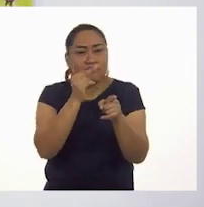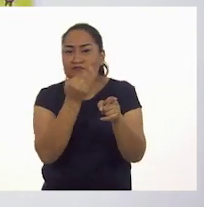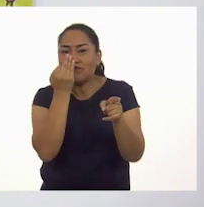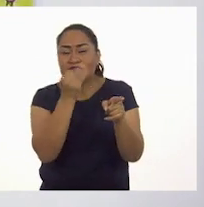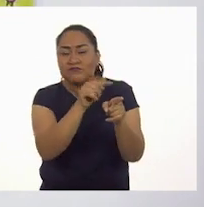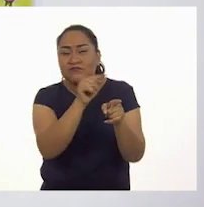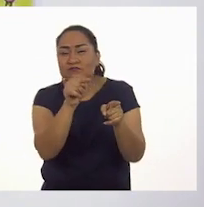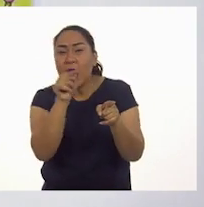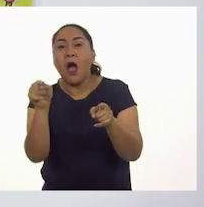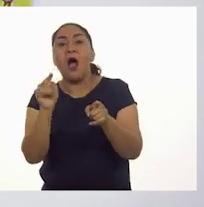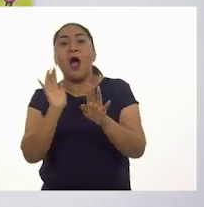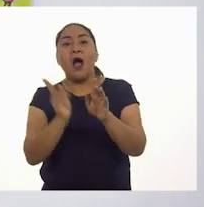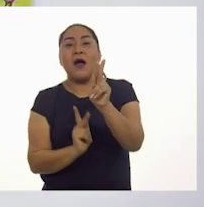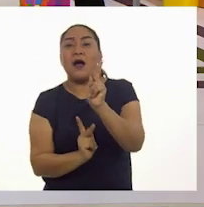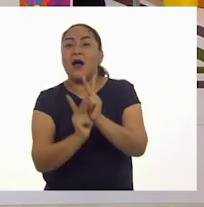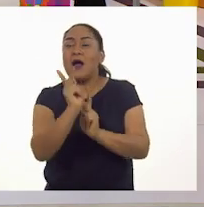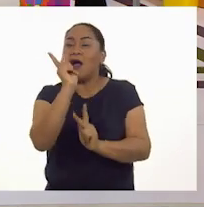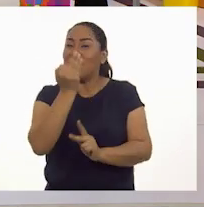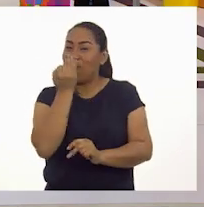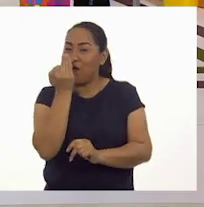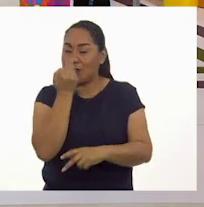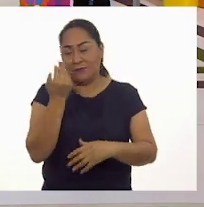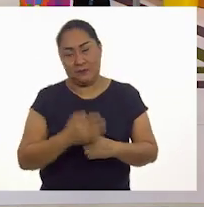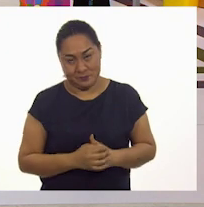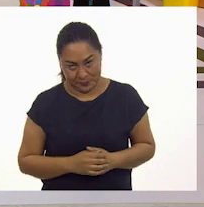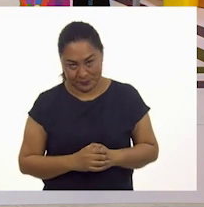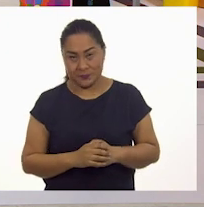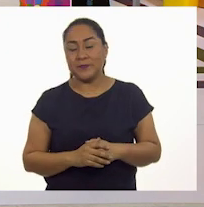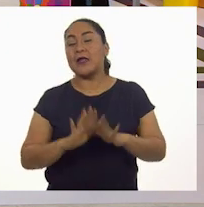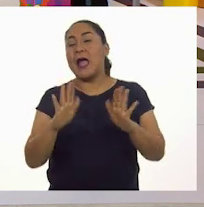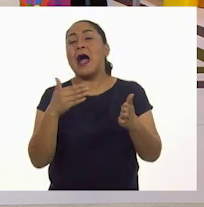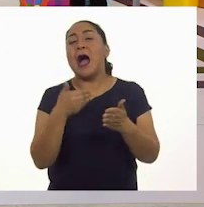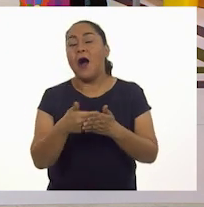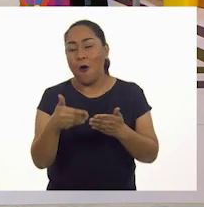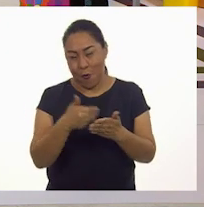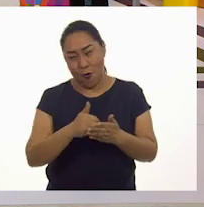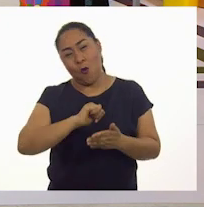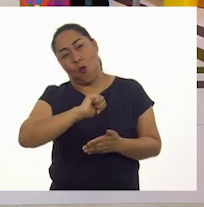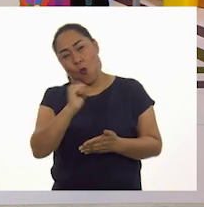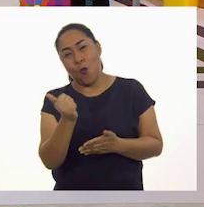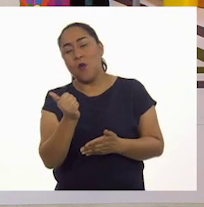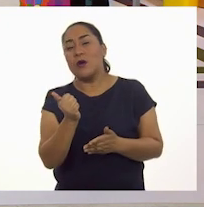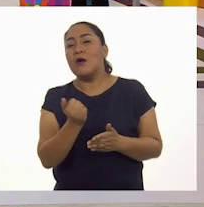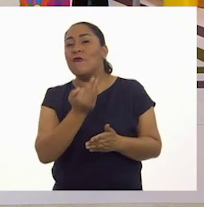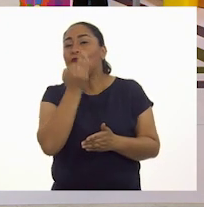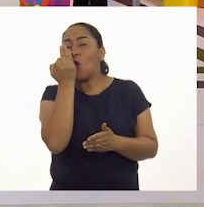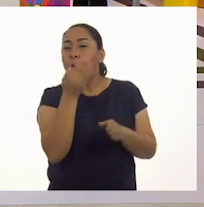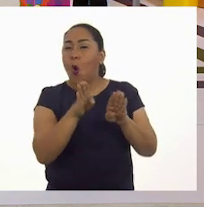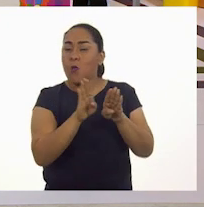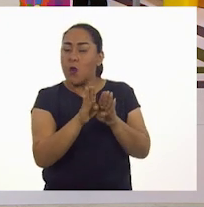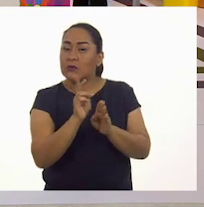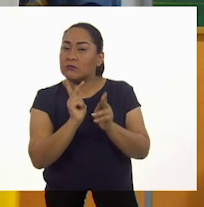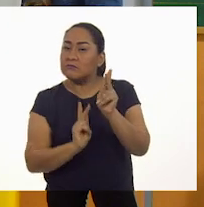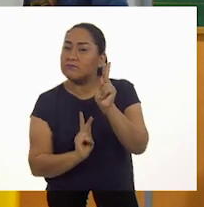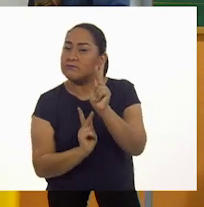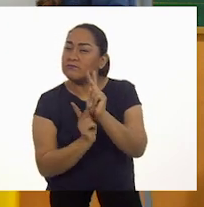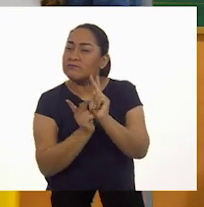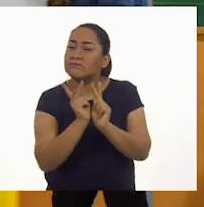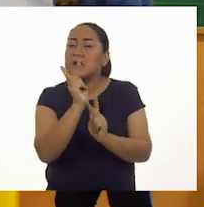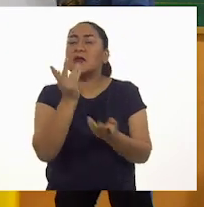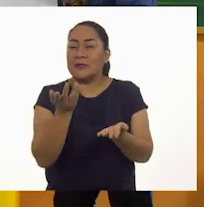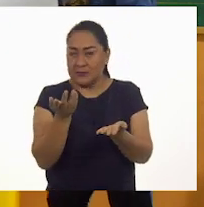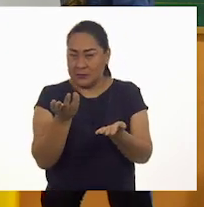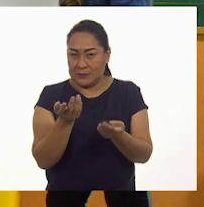Vamos a continuar con el crecimiento de una flor. Puede ser esa misma flor, ¿no? ¿Se parece? Creo que sí.